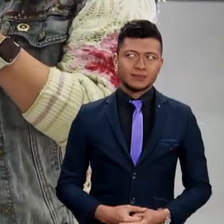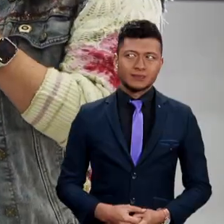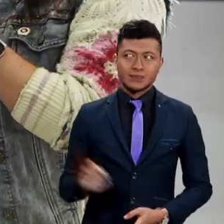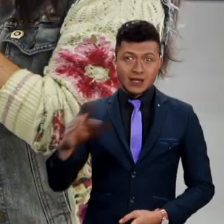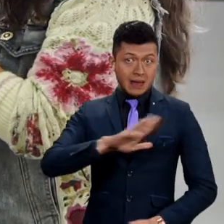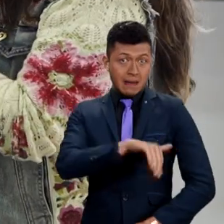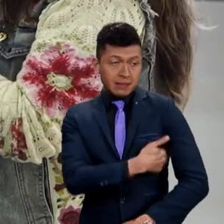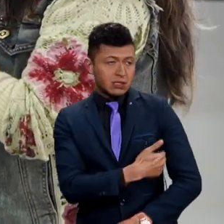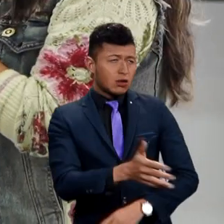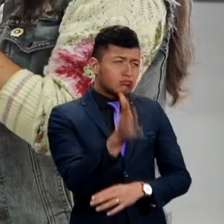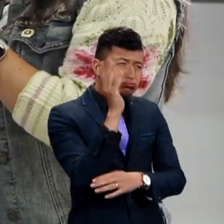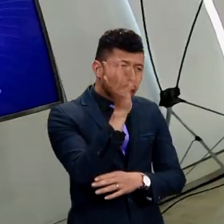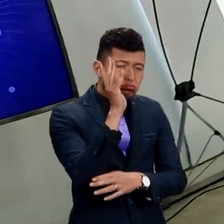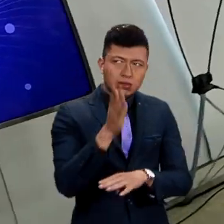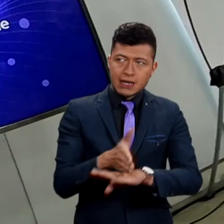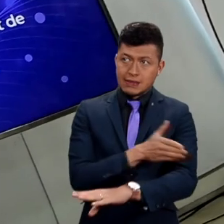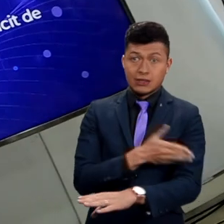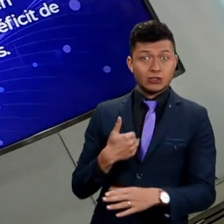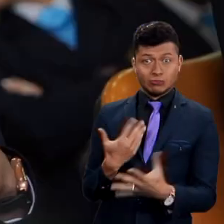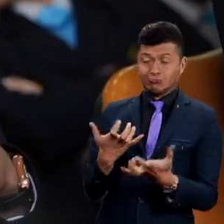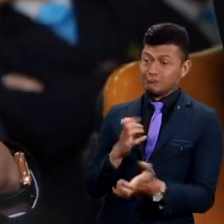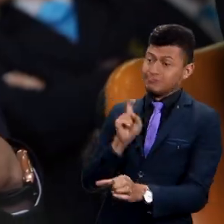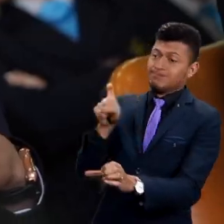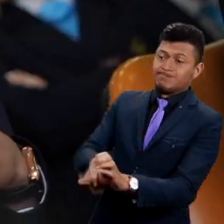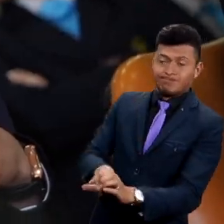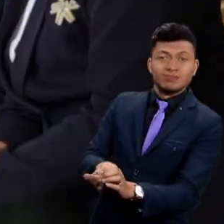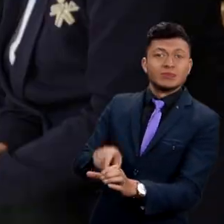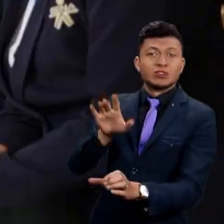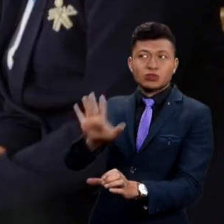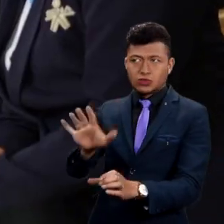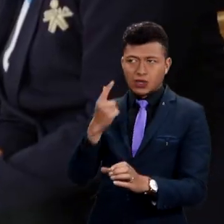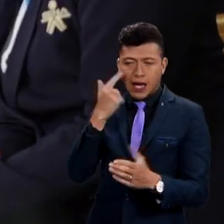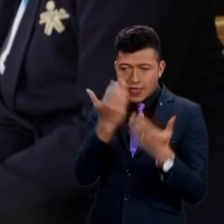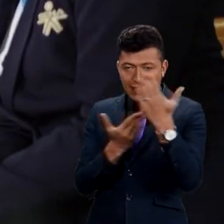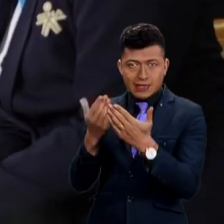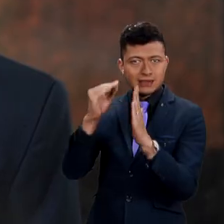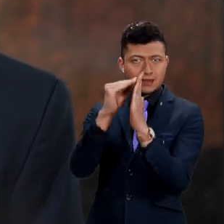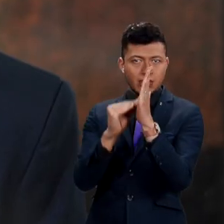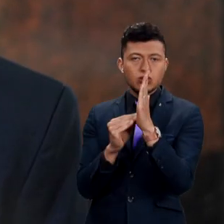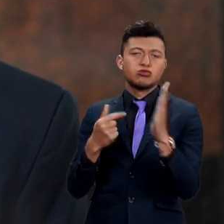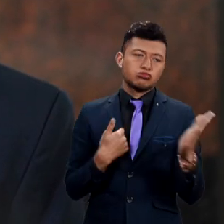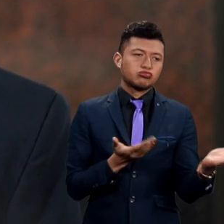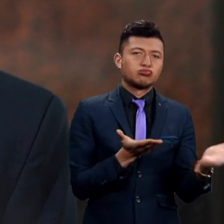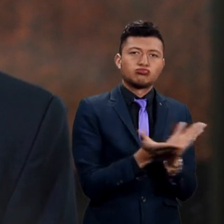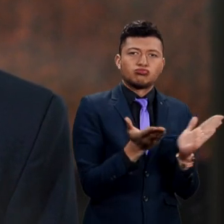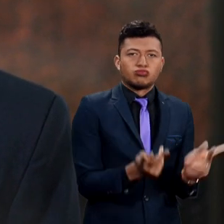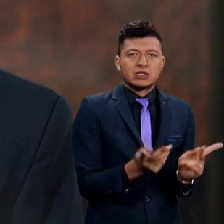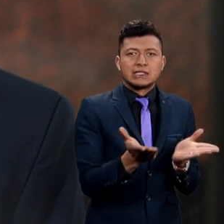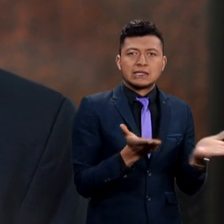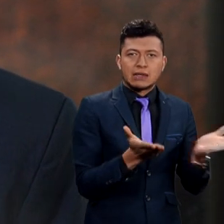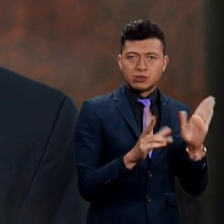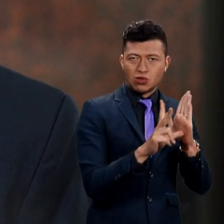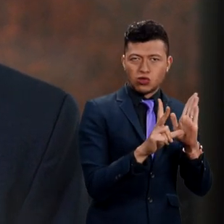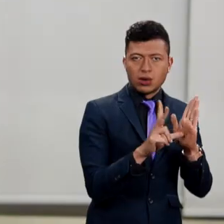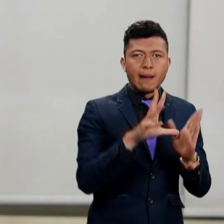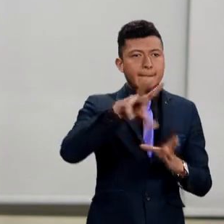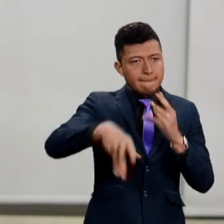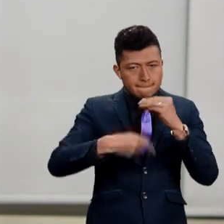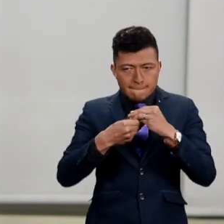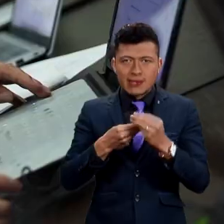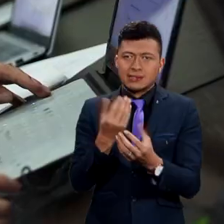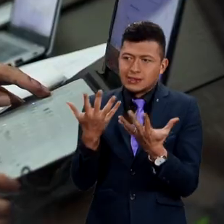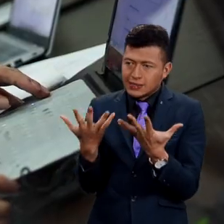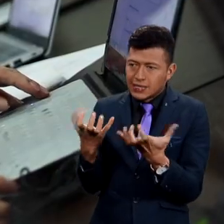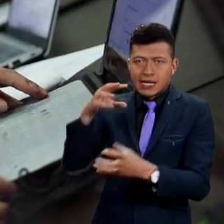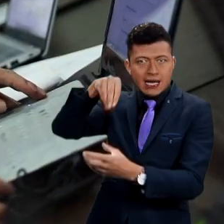Después de escuchar esta charla con la ministra me quiero inscribir en el curso de la Anética de Datos. Estoy estudiando servicios de alojamiento y es cierto que este programa me ayudaría